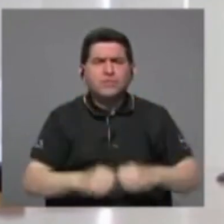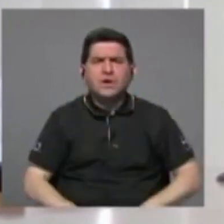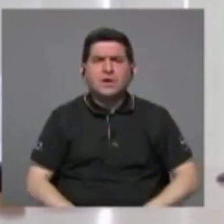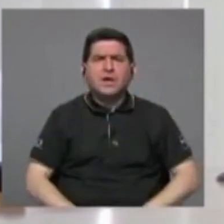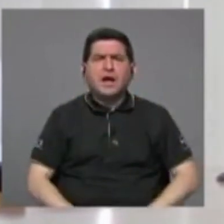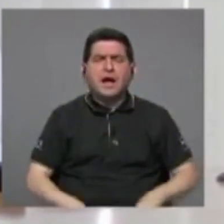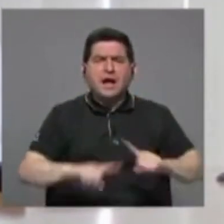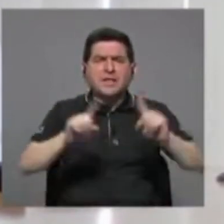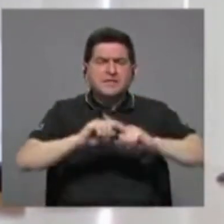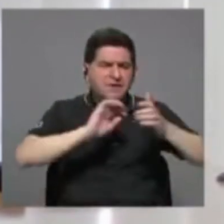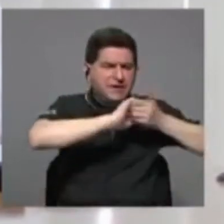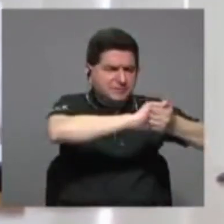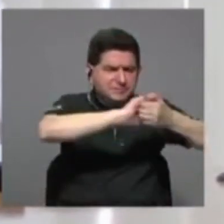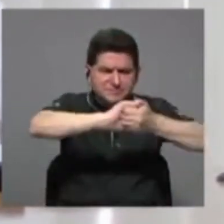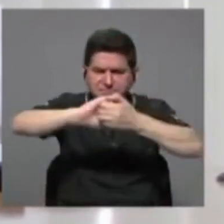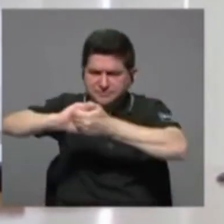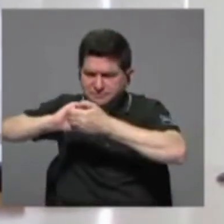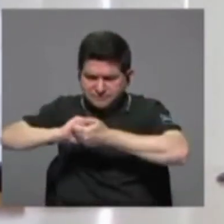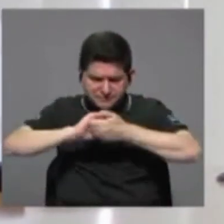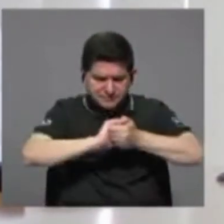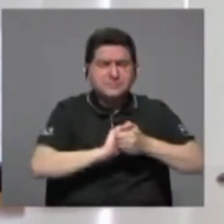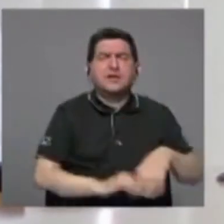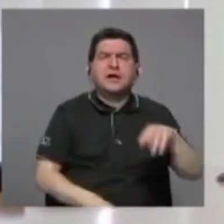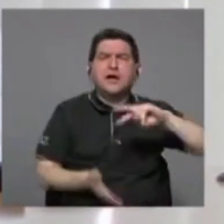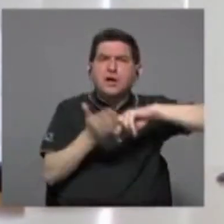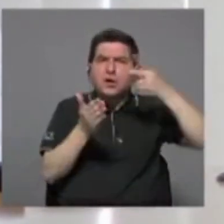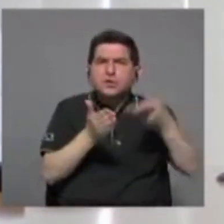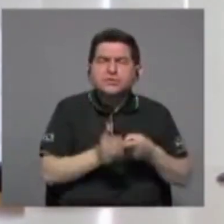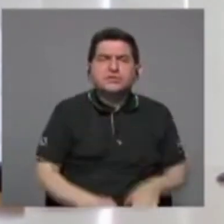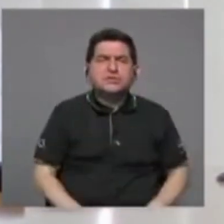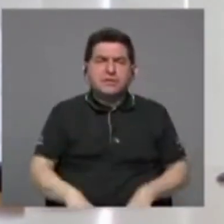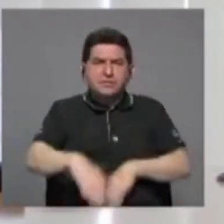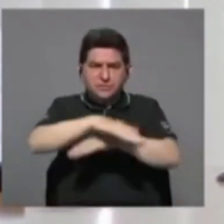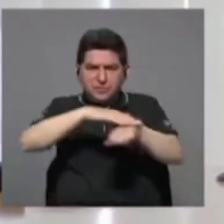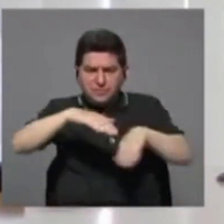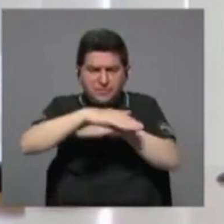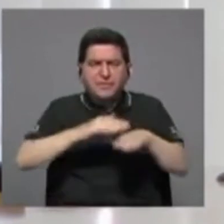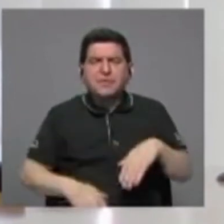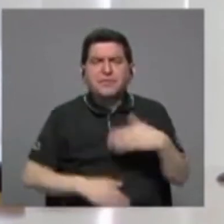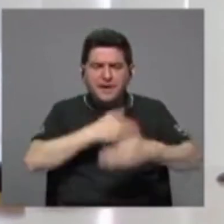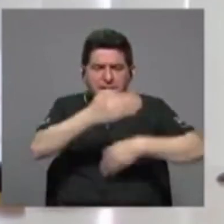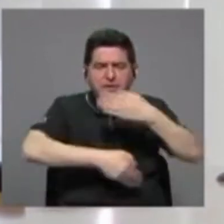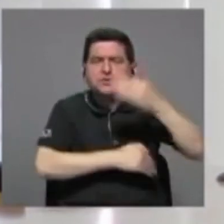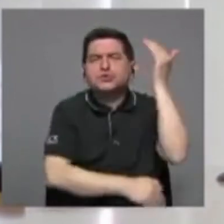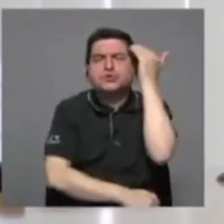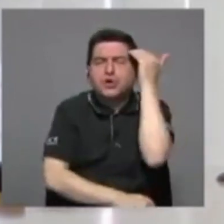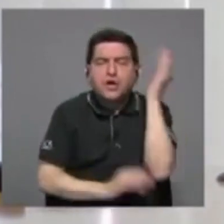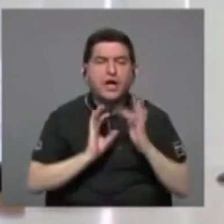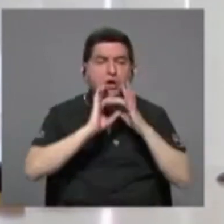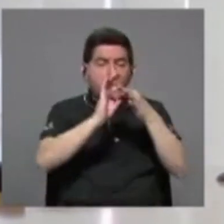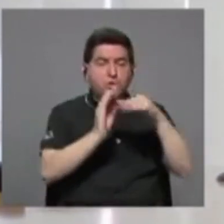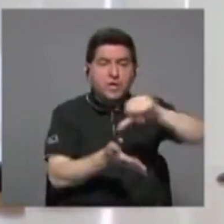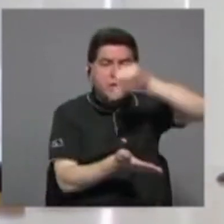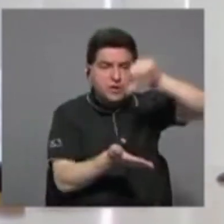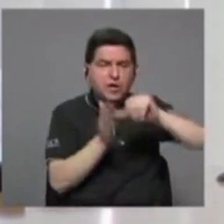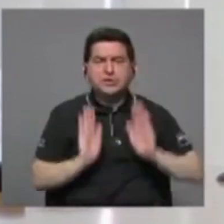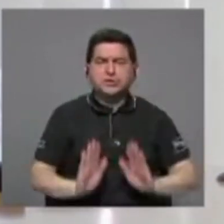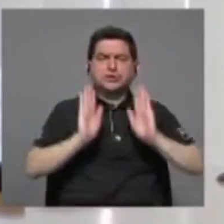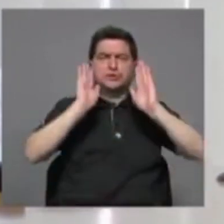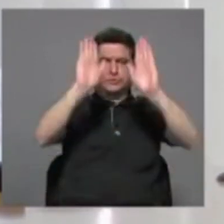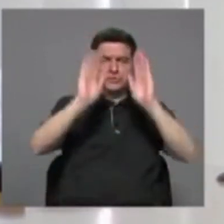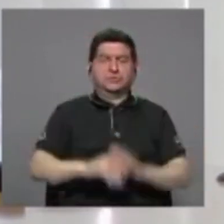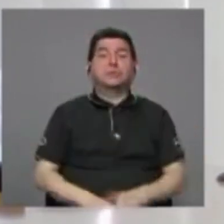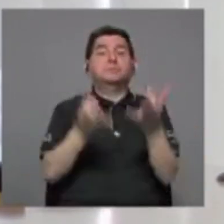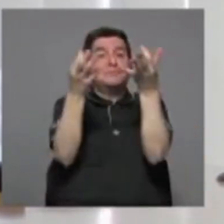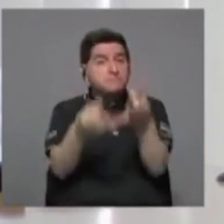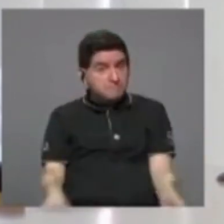de alianzas estratégicas, bajo un concepto de plataforma de gestión del conocimiento, uniéndonos a los centros de excelencia, y por eso es tan